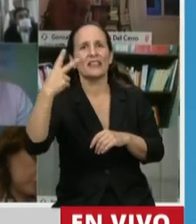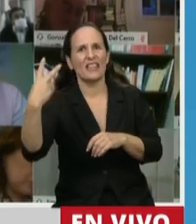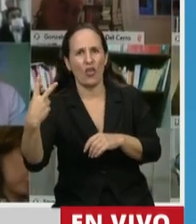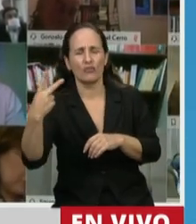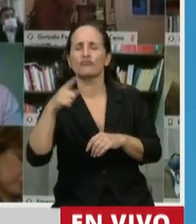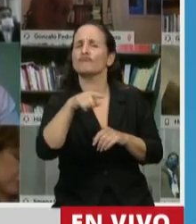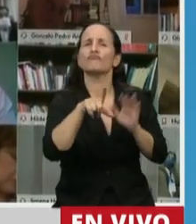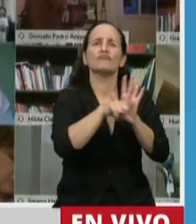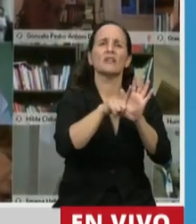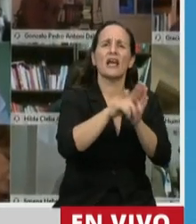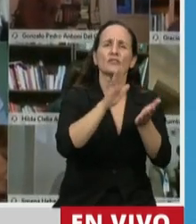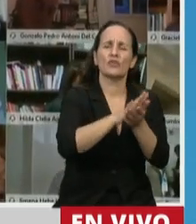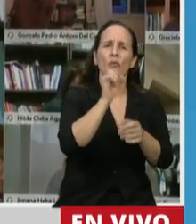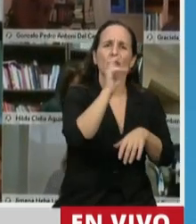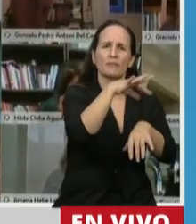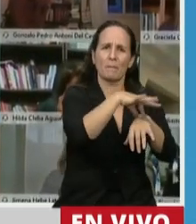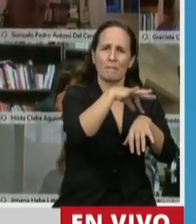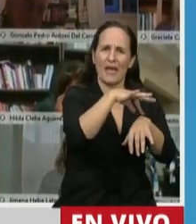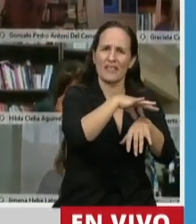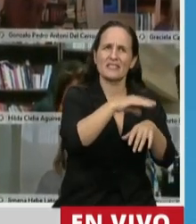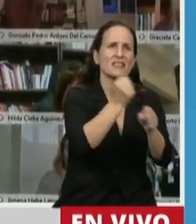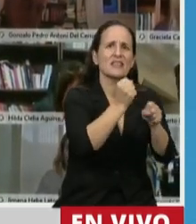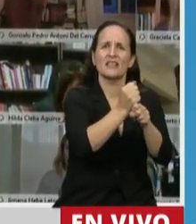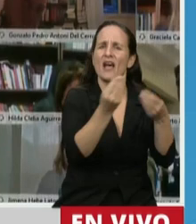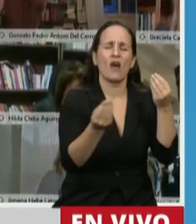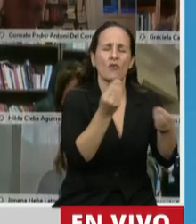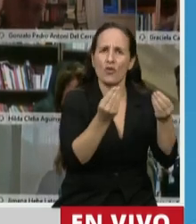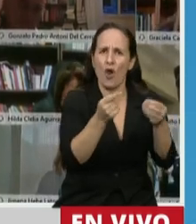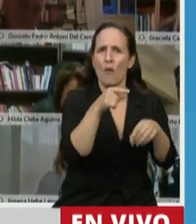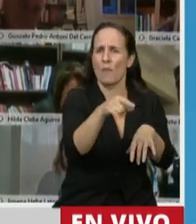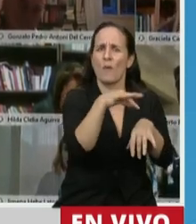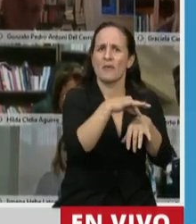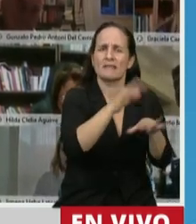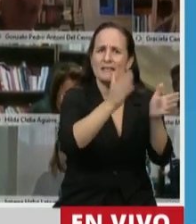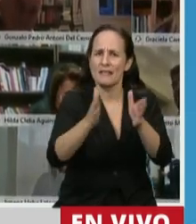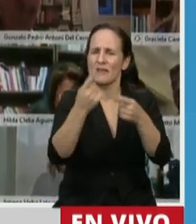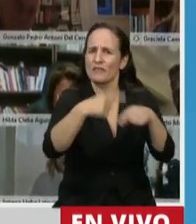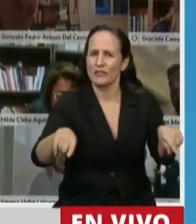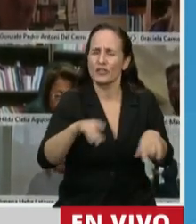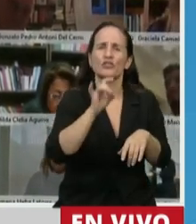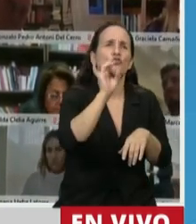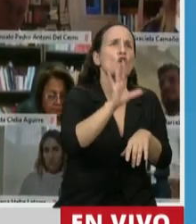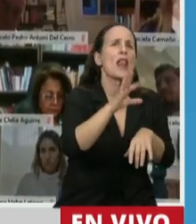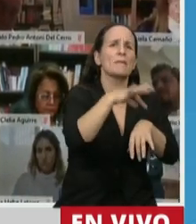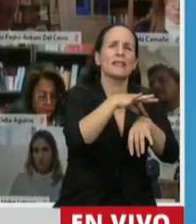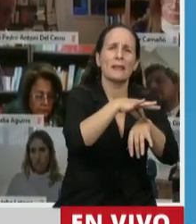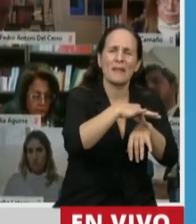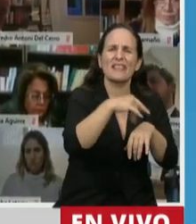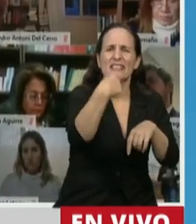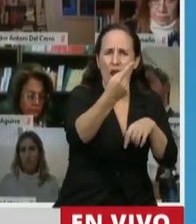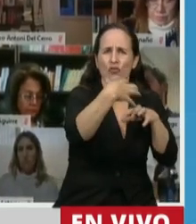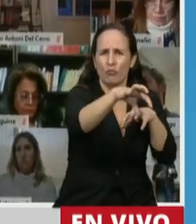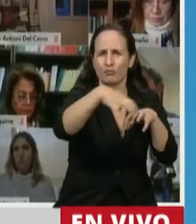de ejercicio de la medicina, es la ley del ejercicio del arte de curar, dado que no es solo la de la medicina, sino de las artes anexas,